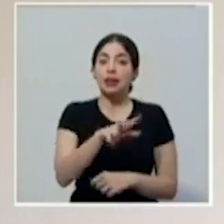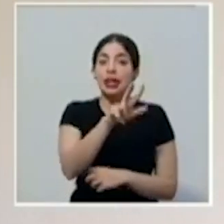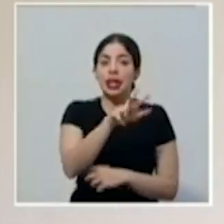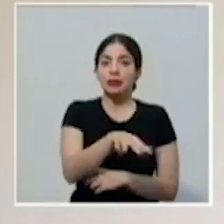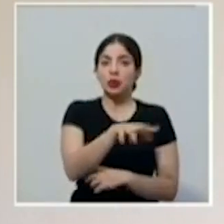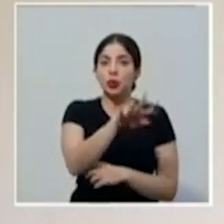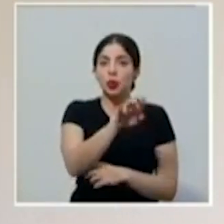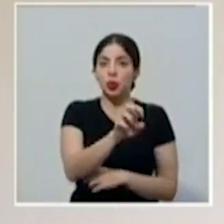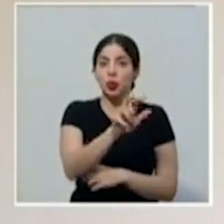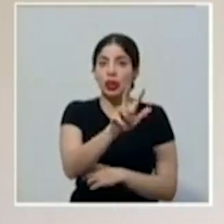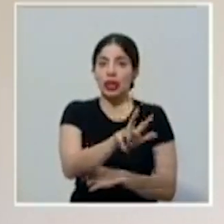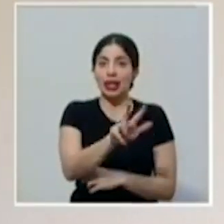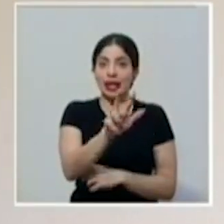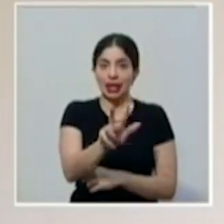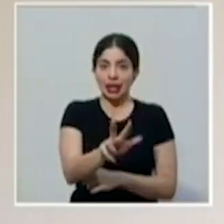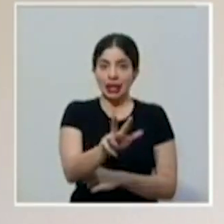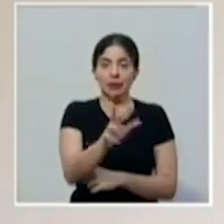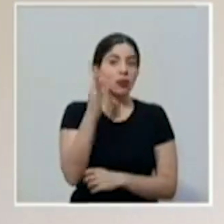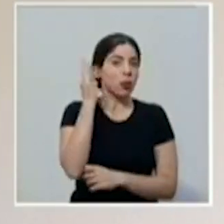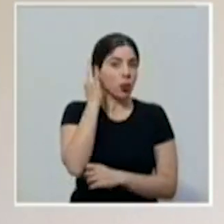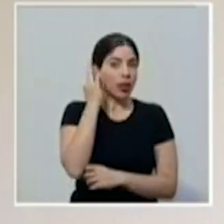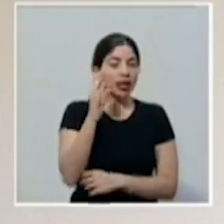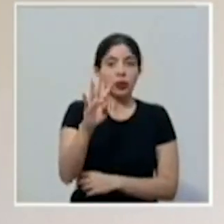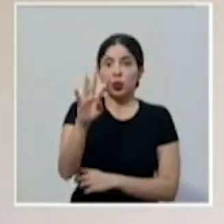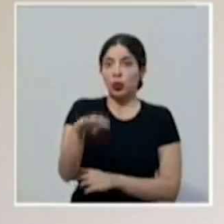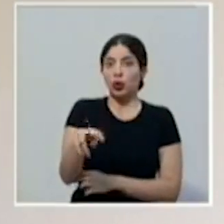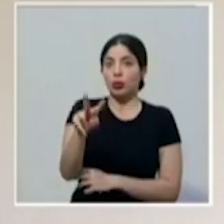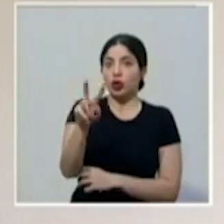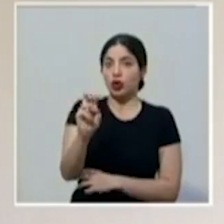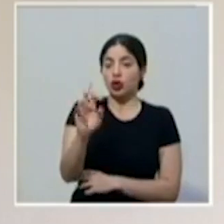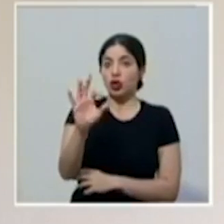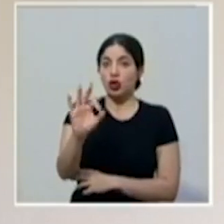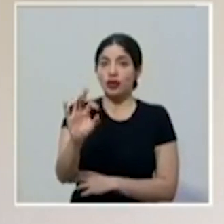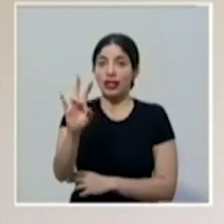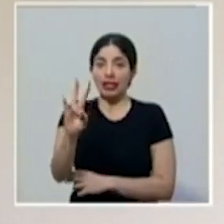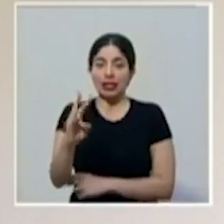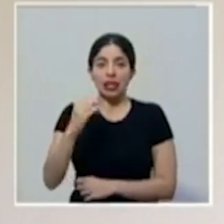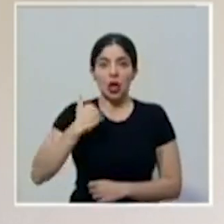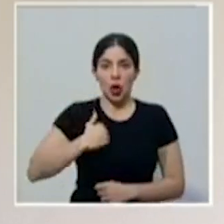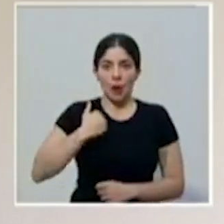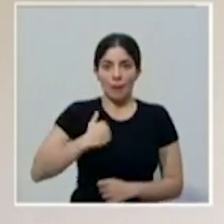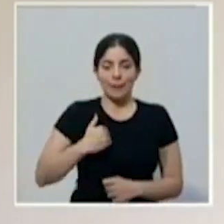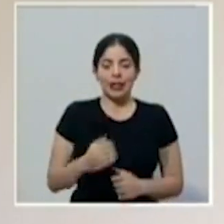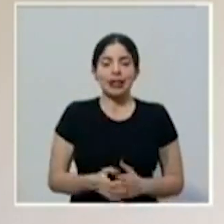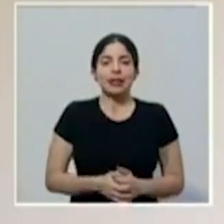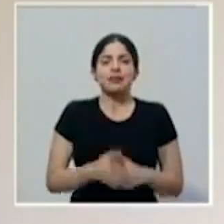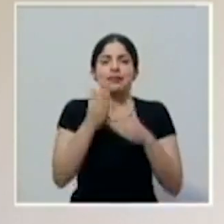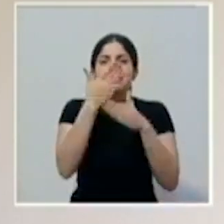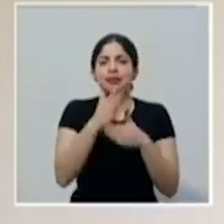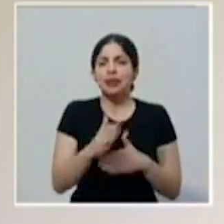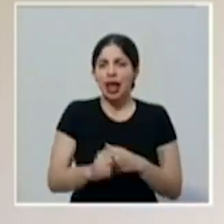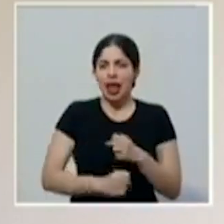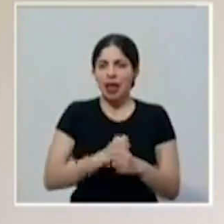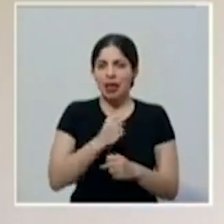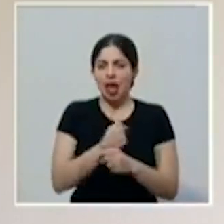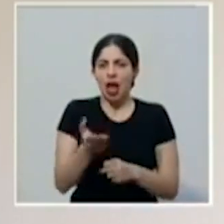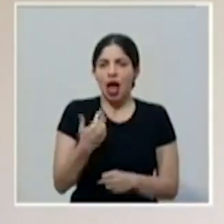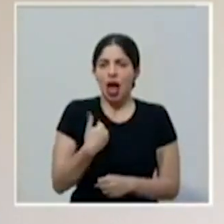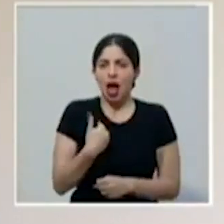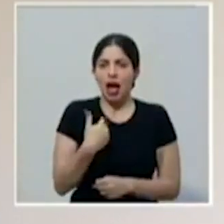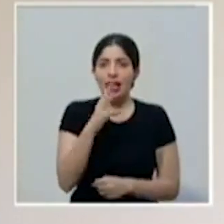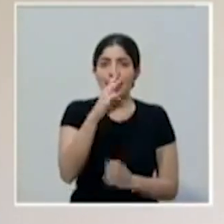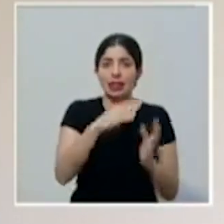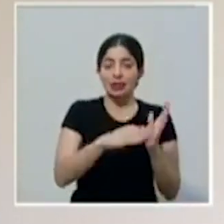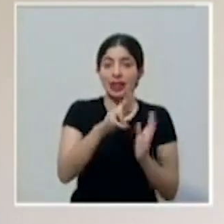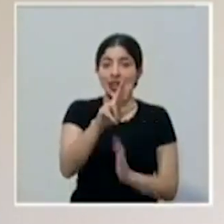,433 son mujeres y 4,297 son hombres. Por edad tenemos 6